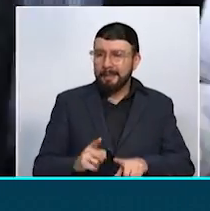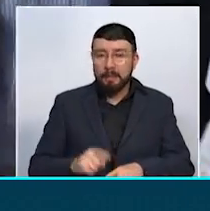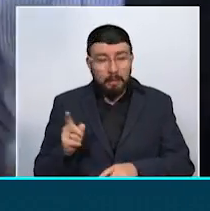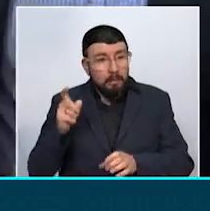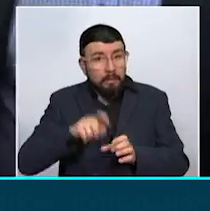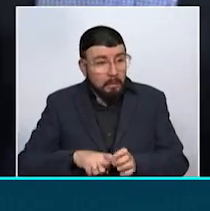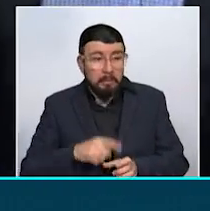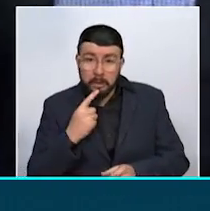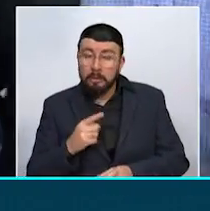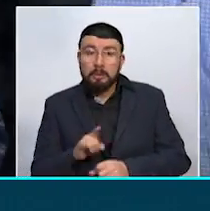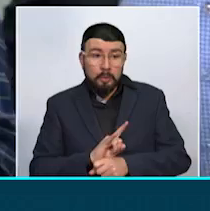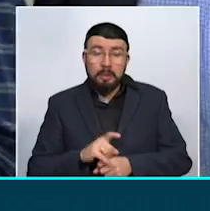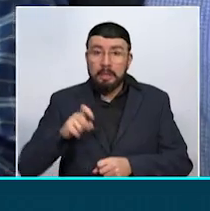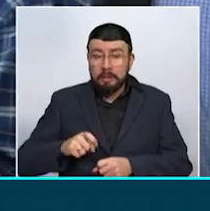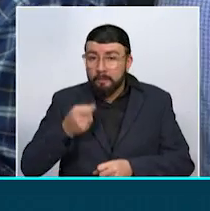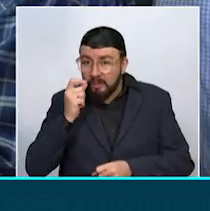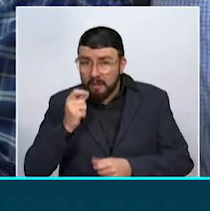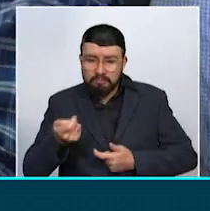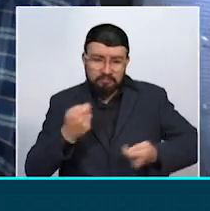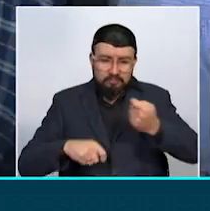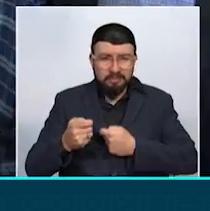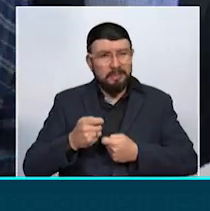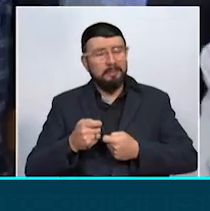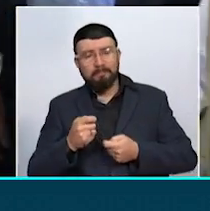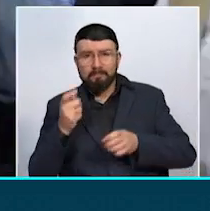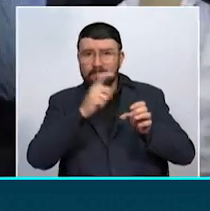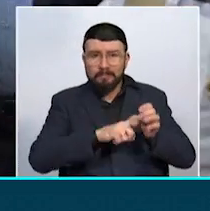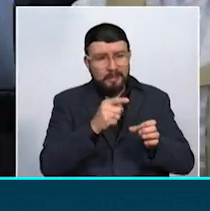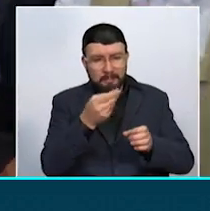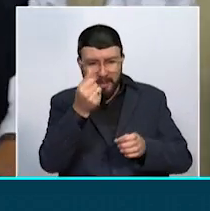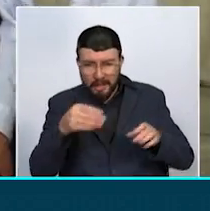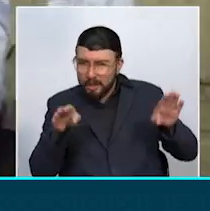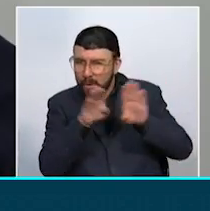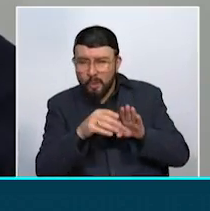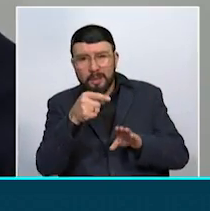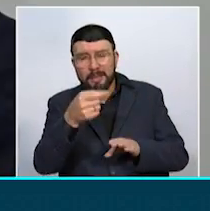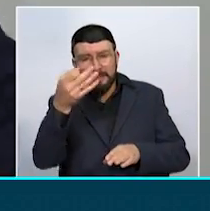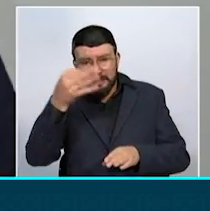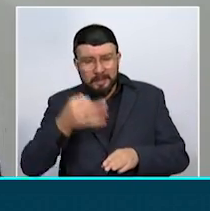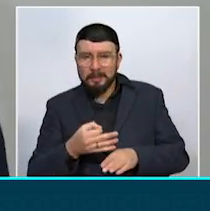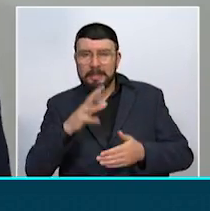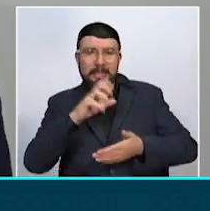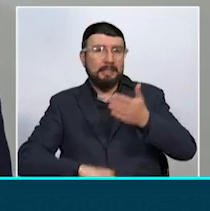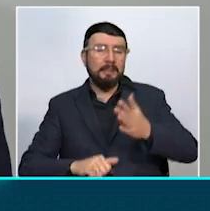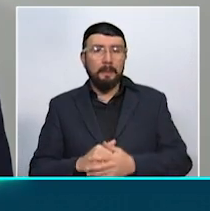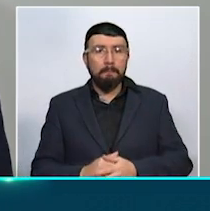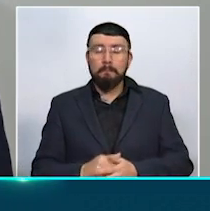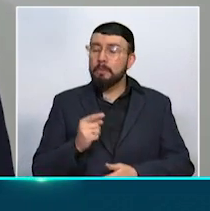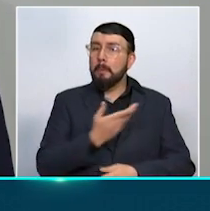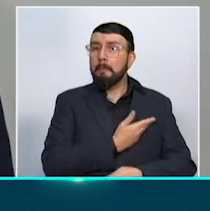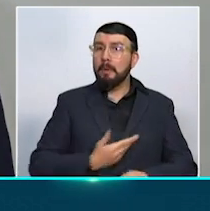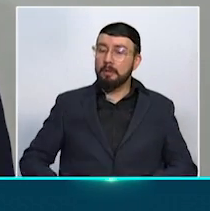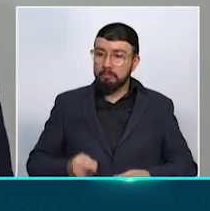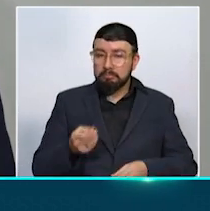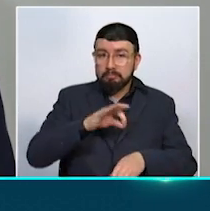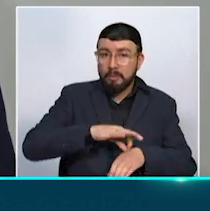útil sacar al grano colombiano de la cotización del precio de la bolsa de Nueva York. La propuesta del presidente de la federación es muy